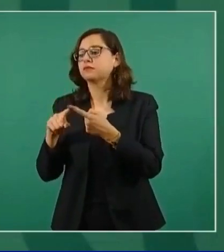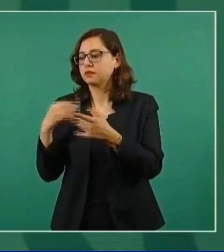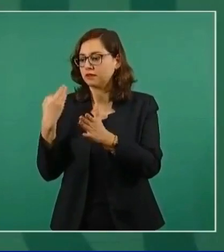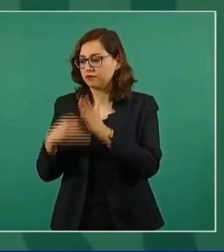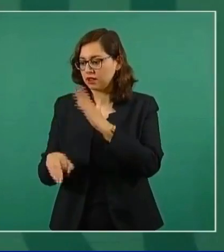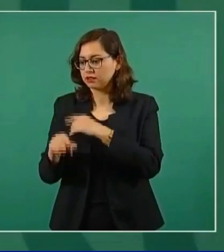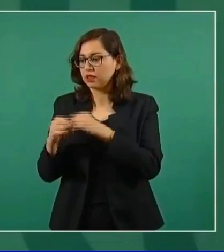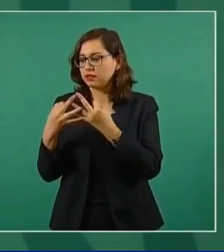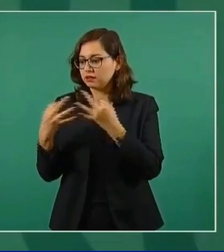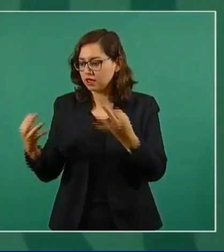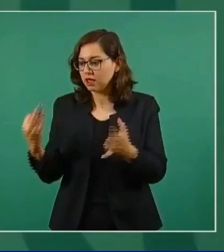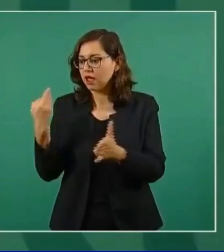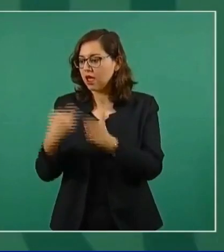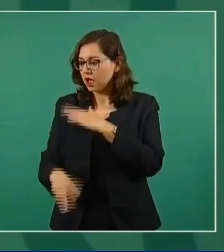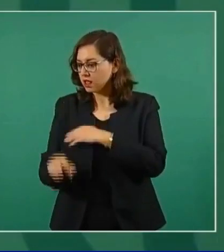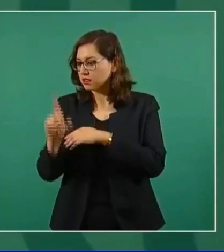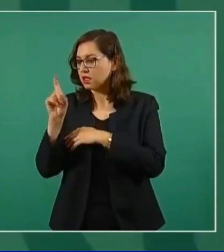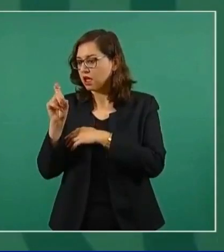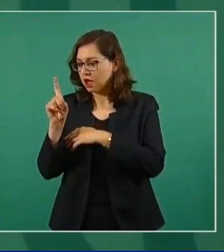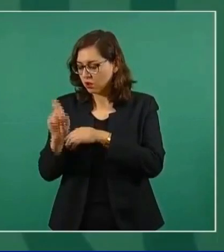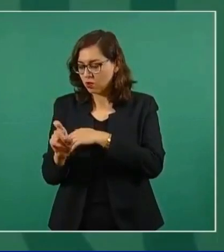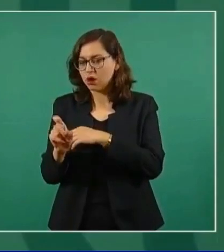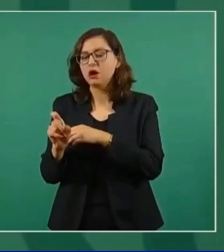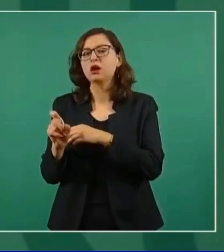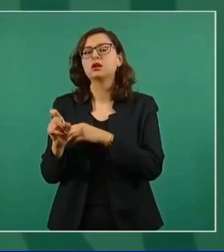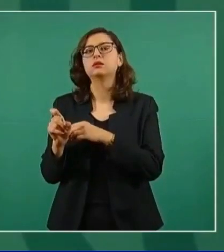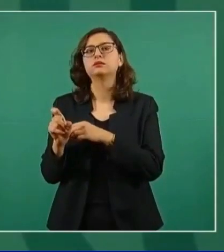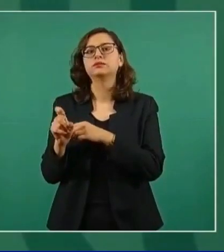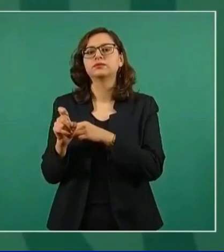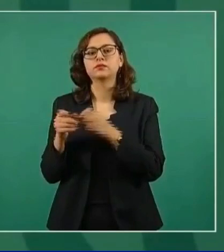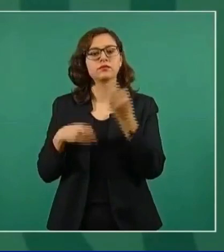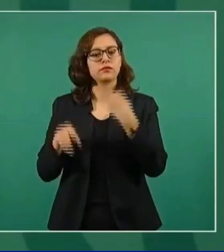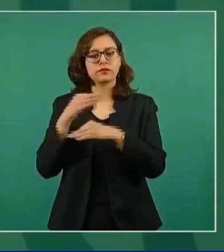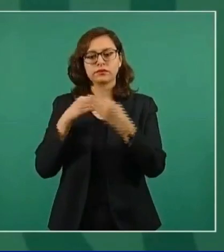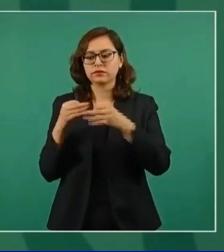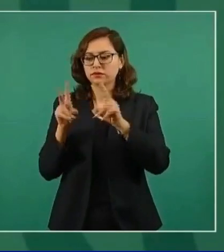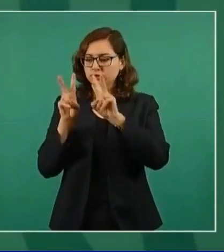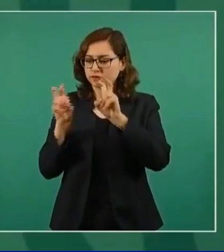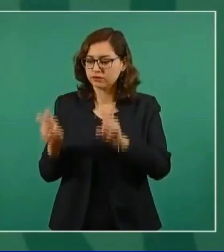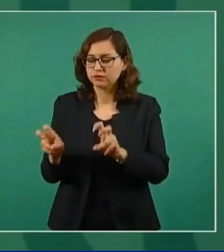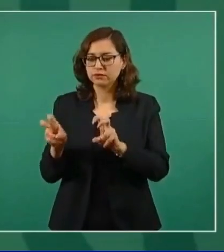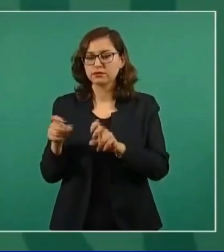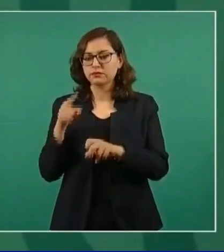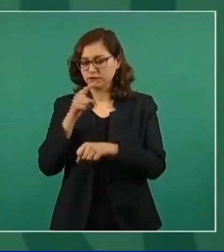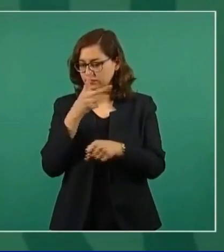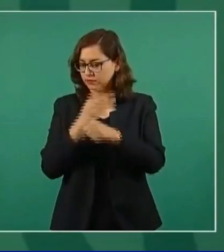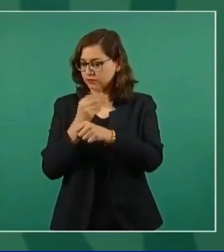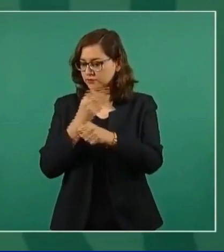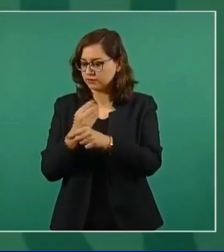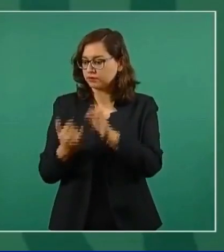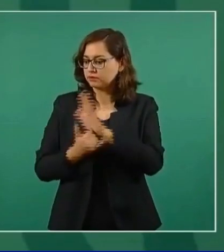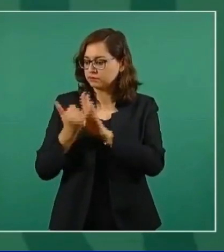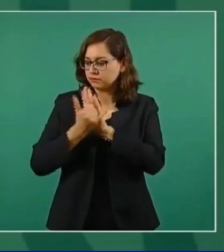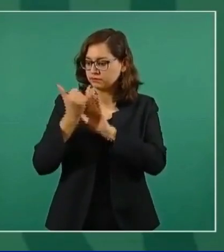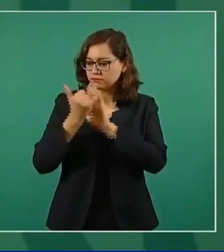se vio todo lo de la infraestructura que se está llevando a cabo,